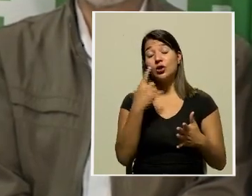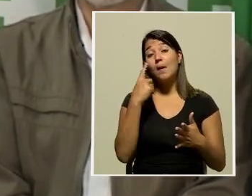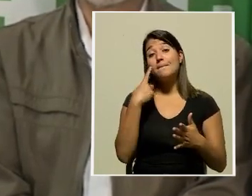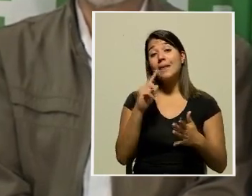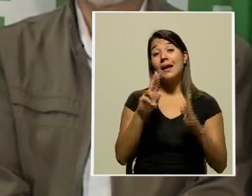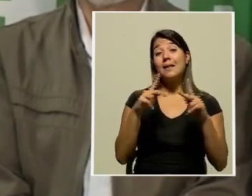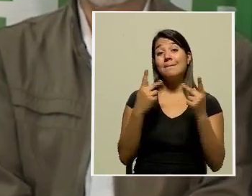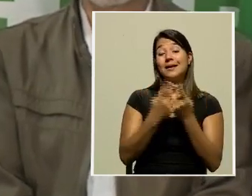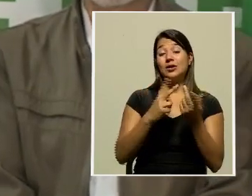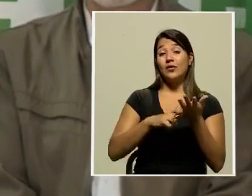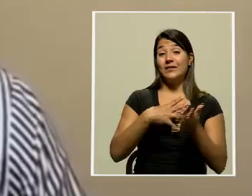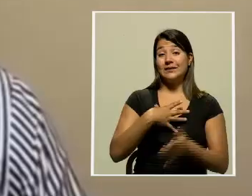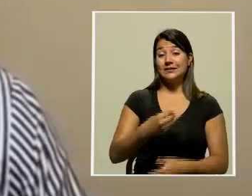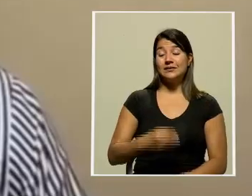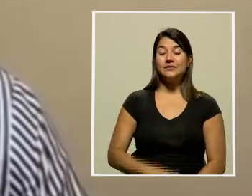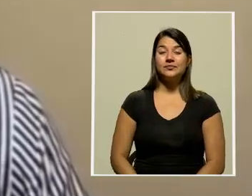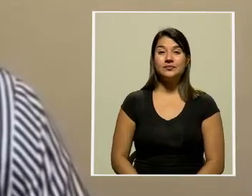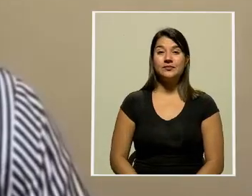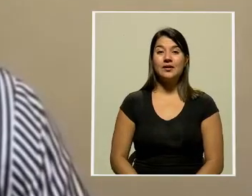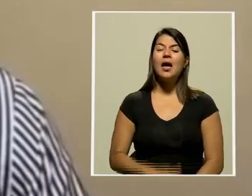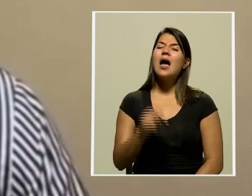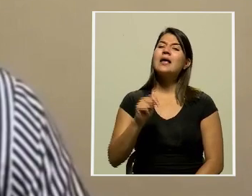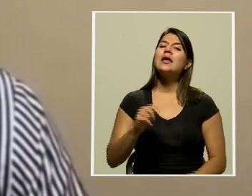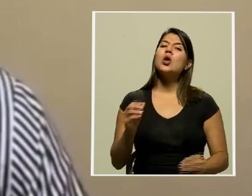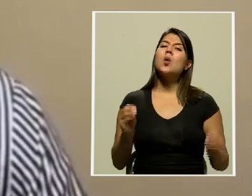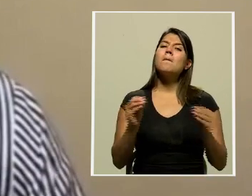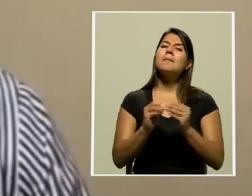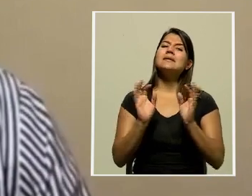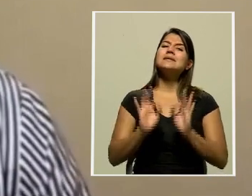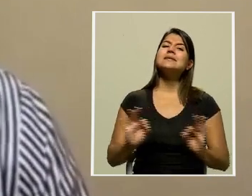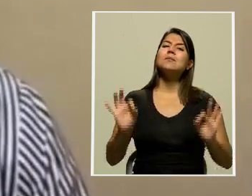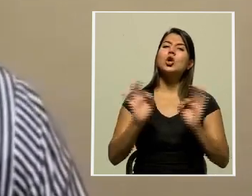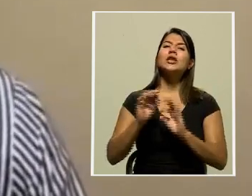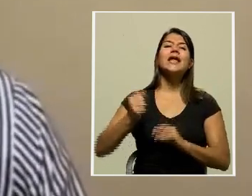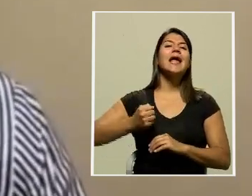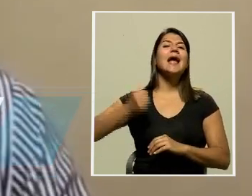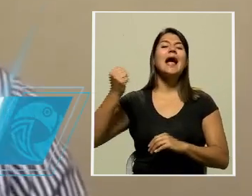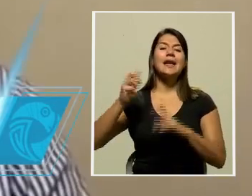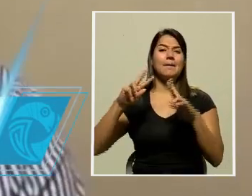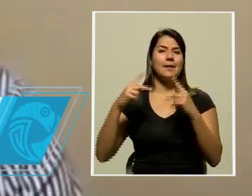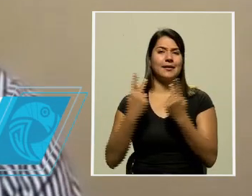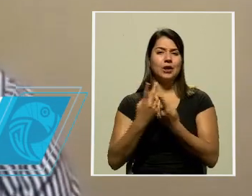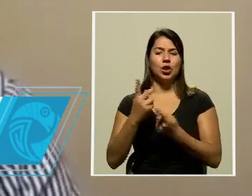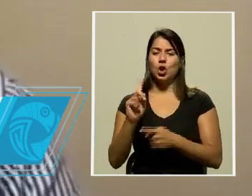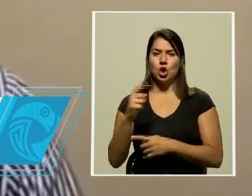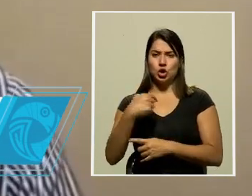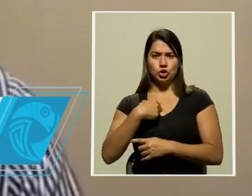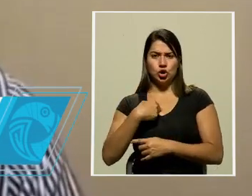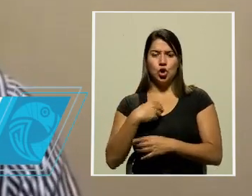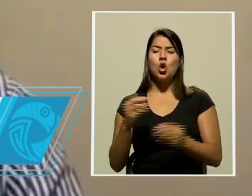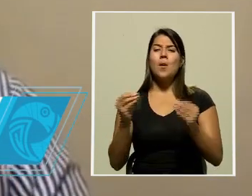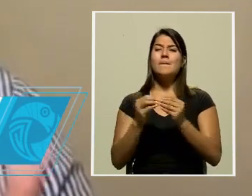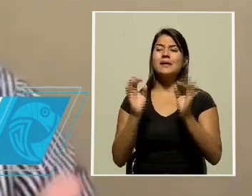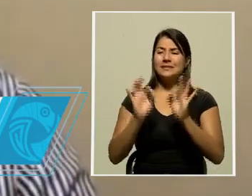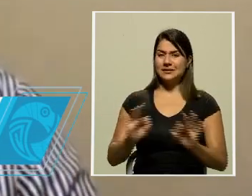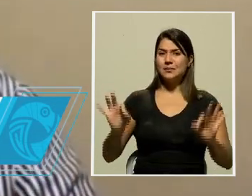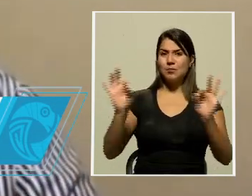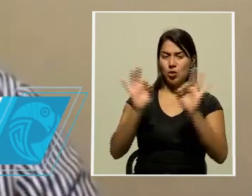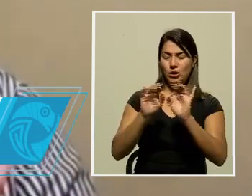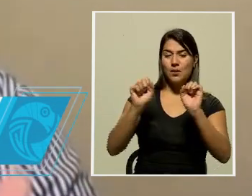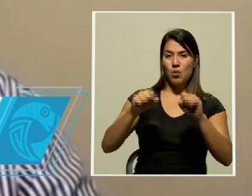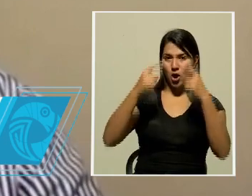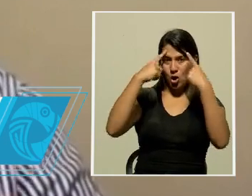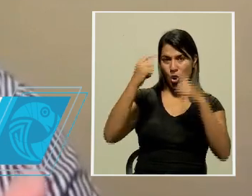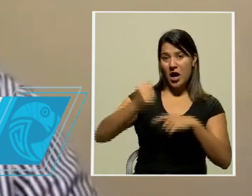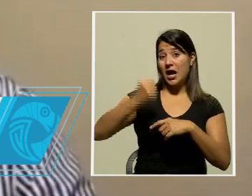este partido. Es más importante que gane el partido a que sea yo, que es más importante que lleguemos, que podamos tener el candidato